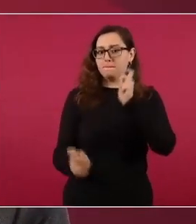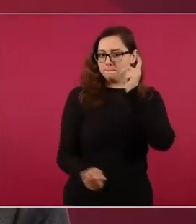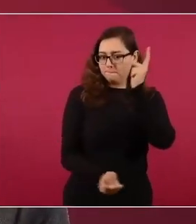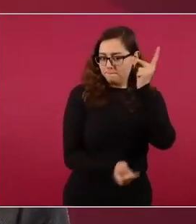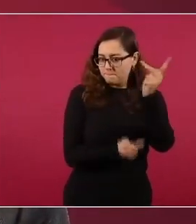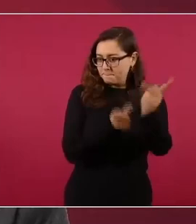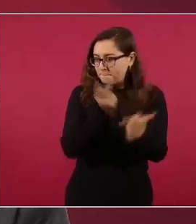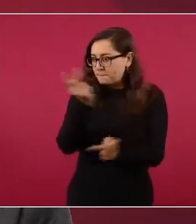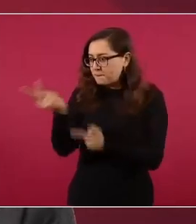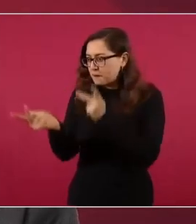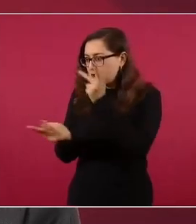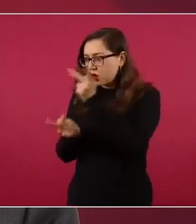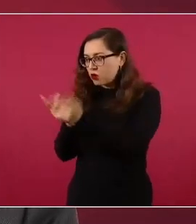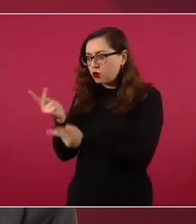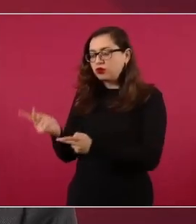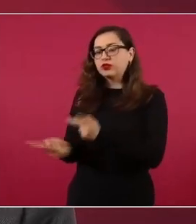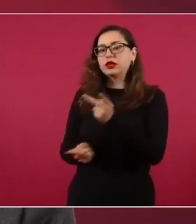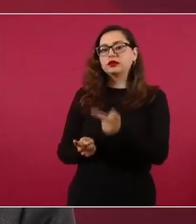llamar a Andrés Manuel,